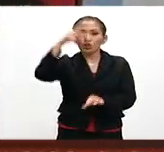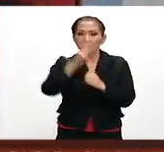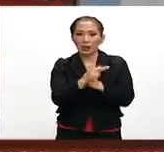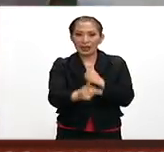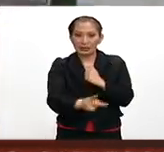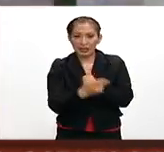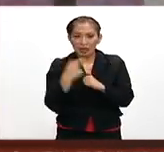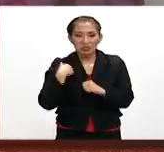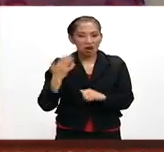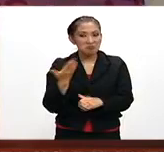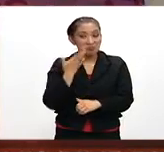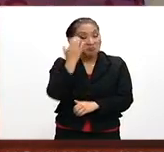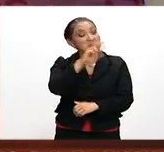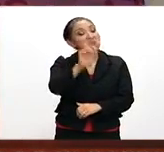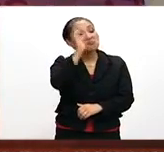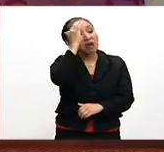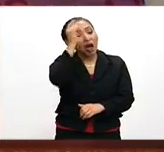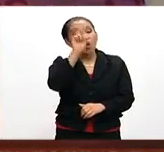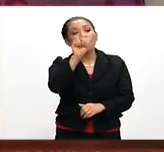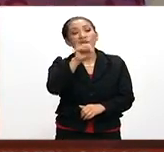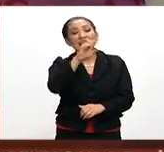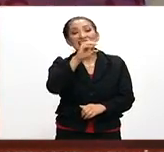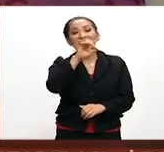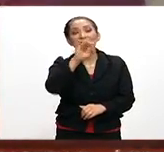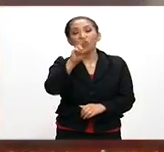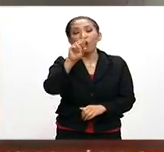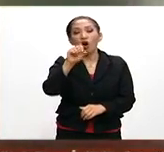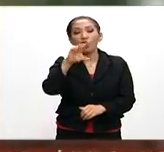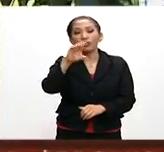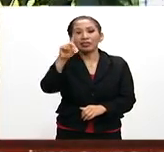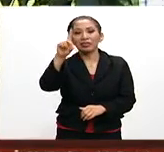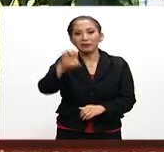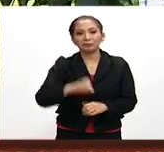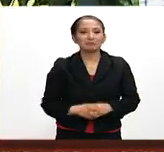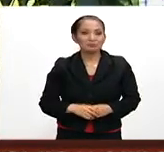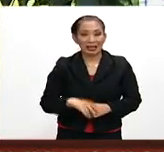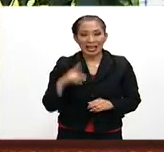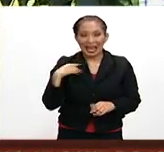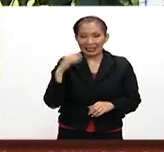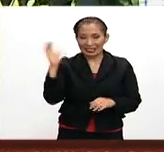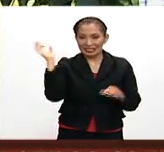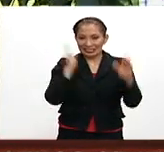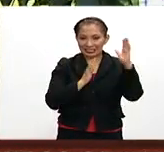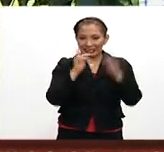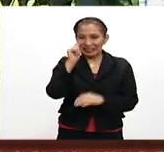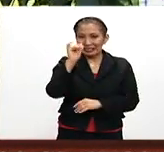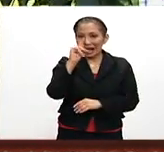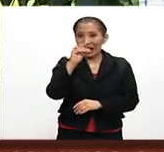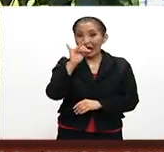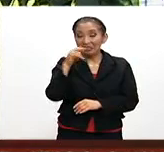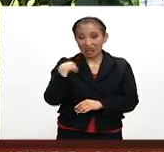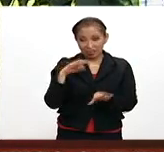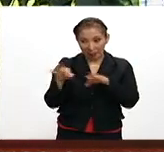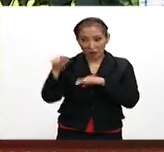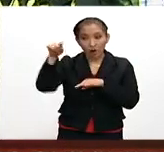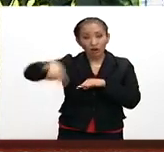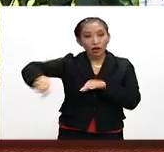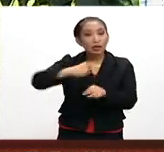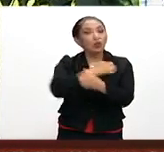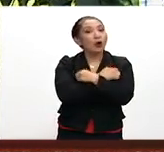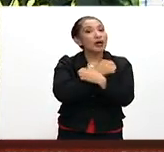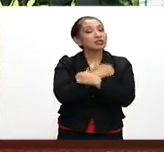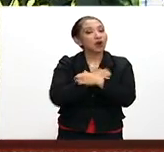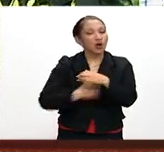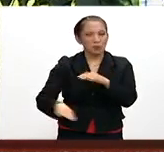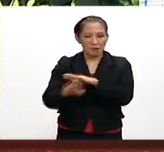países y ha sido reconocido por la UNICEF y la OCDE. En Tailandia se está trabajando también esto en la educación